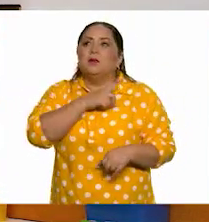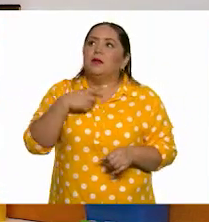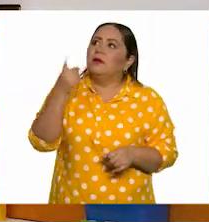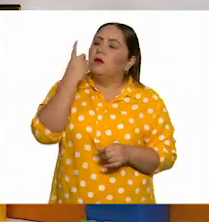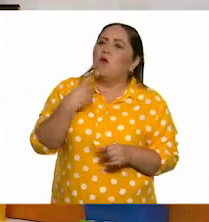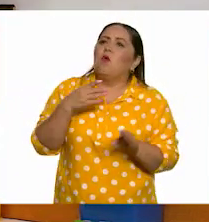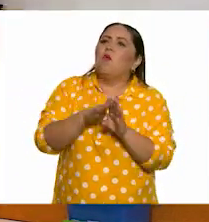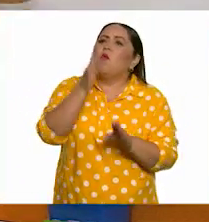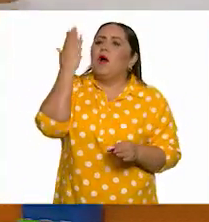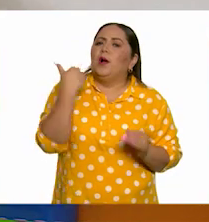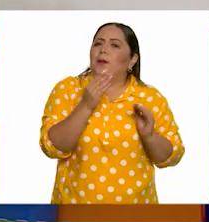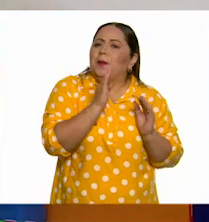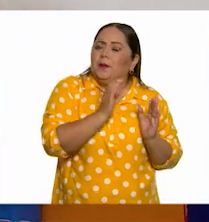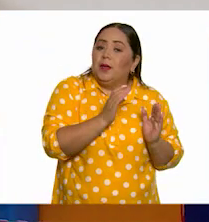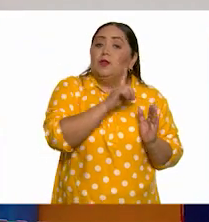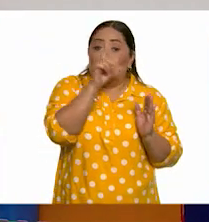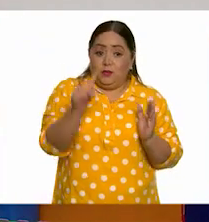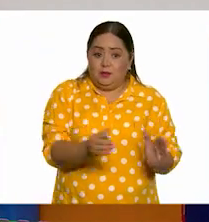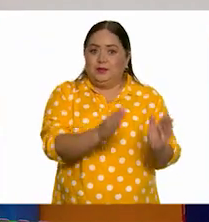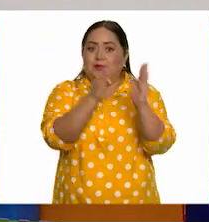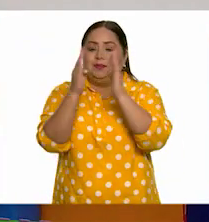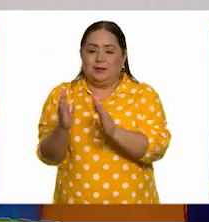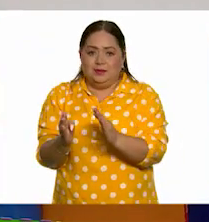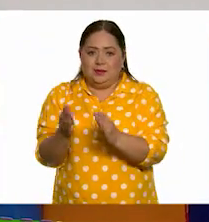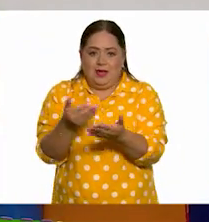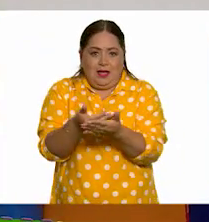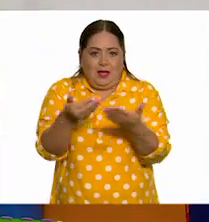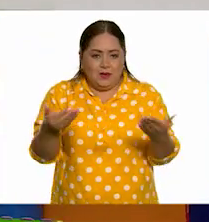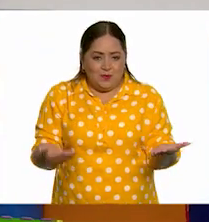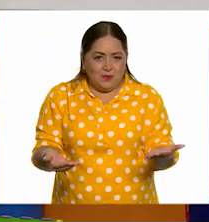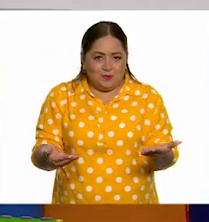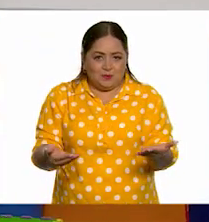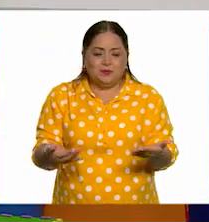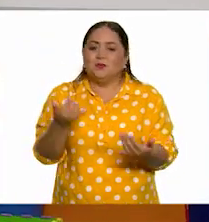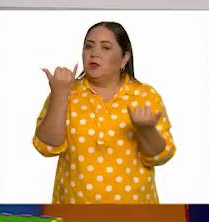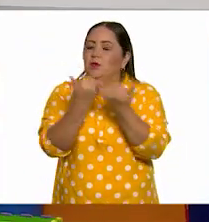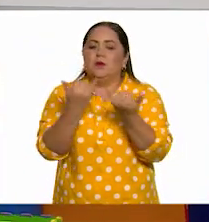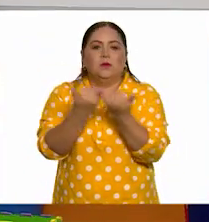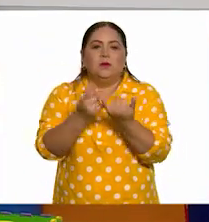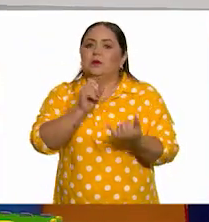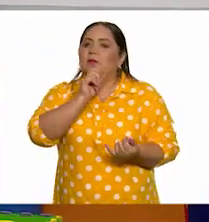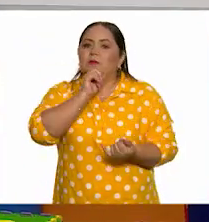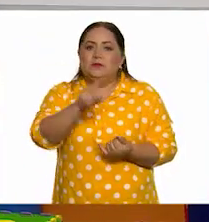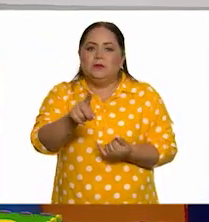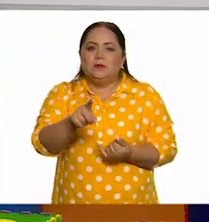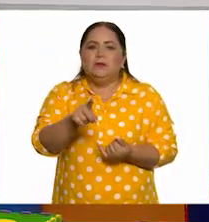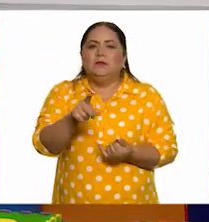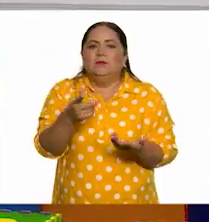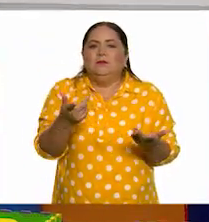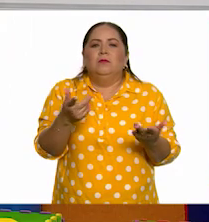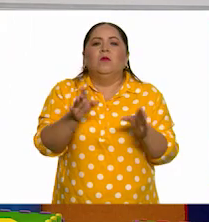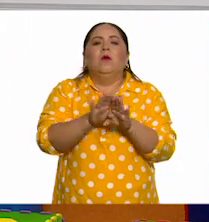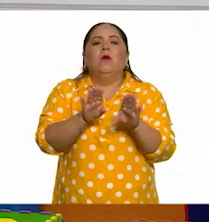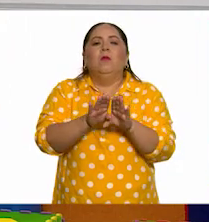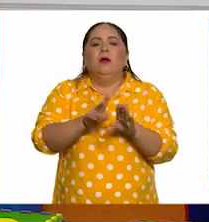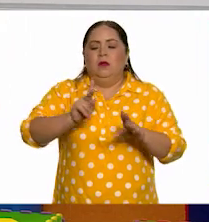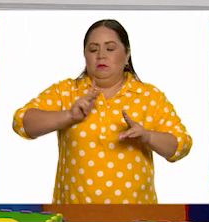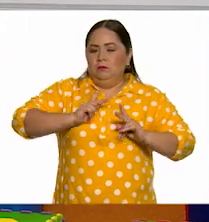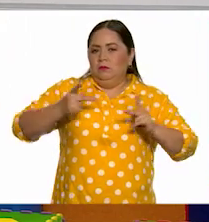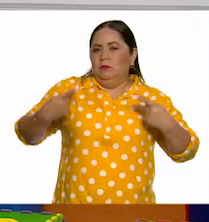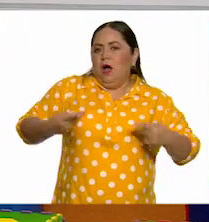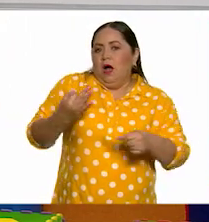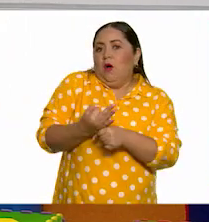nos dijeran cómo éramos. Y después la descripción actual y también la descripción de cómo es nuestra